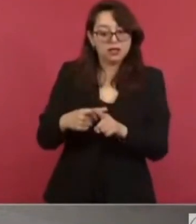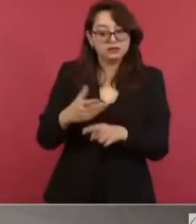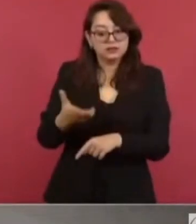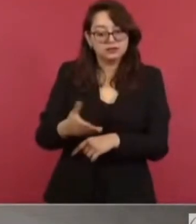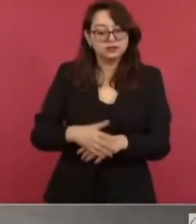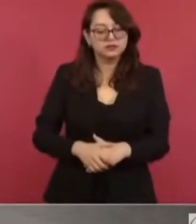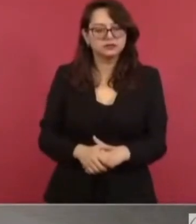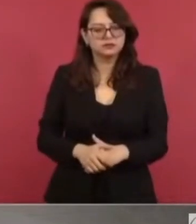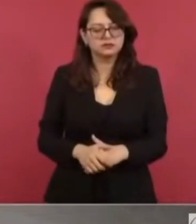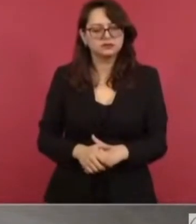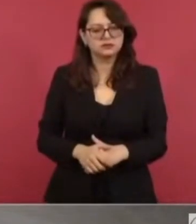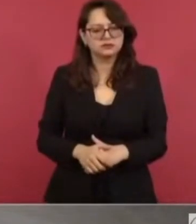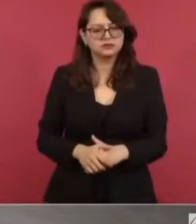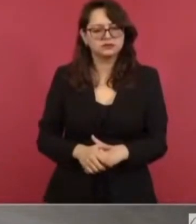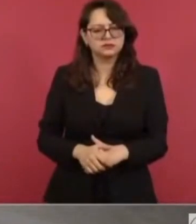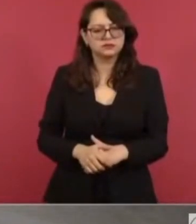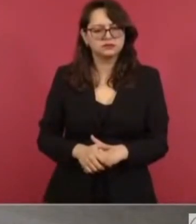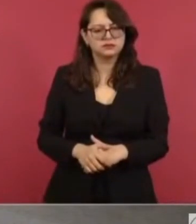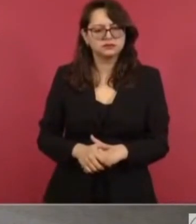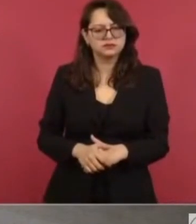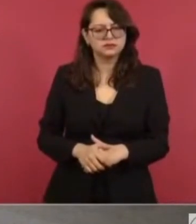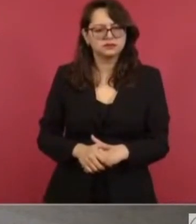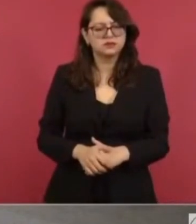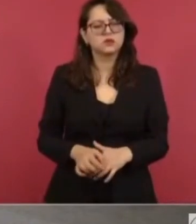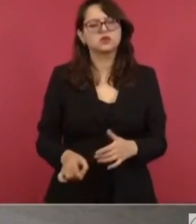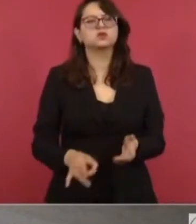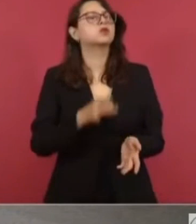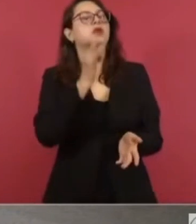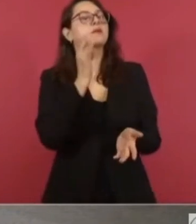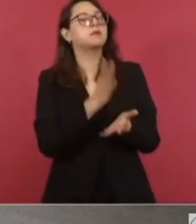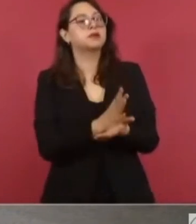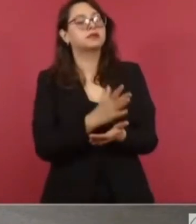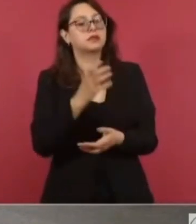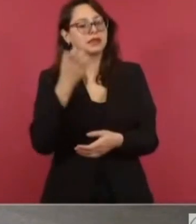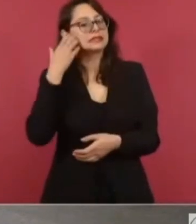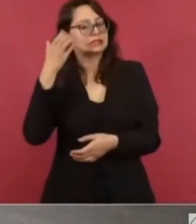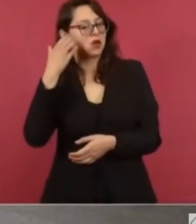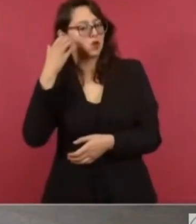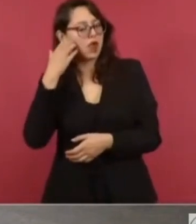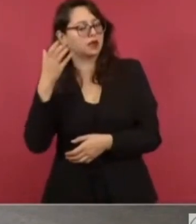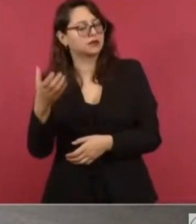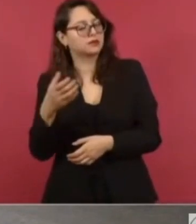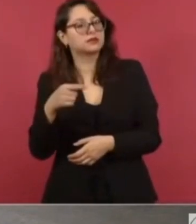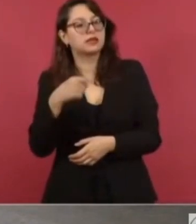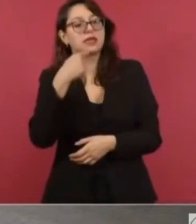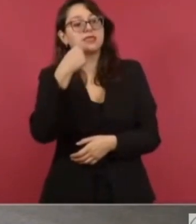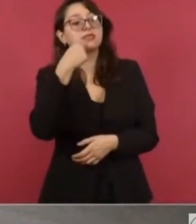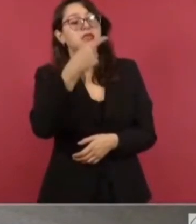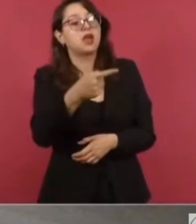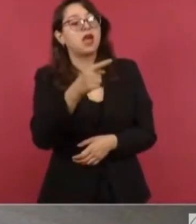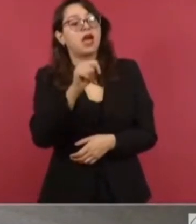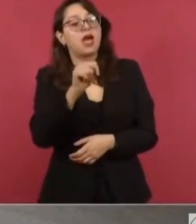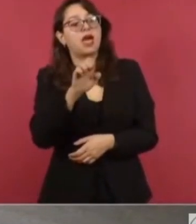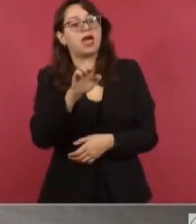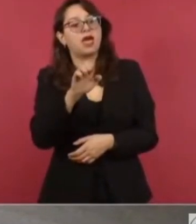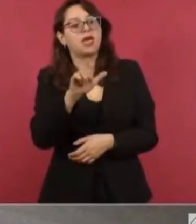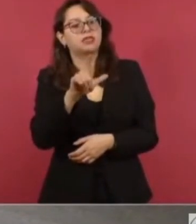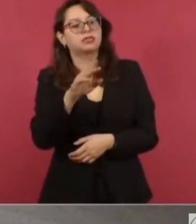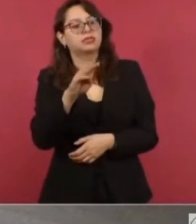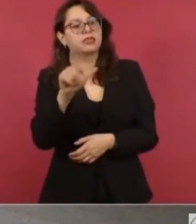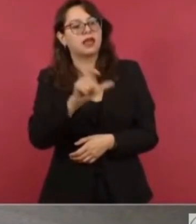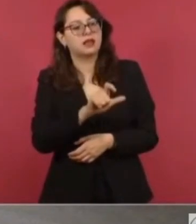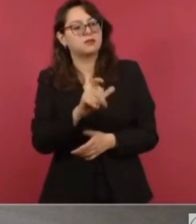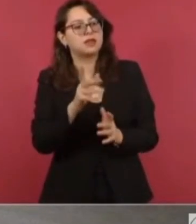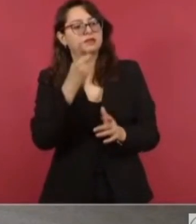Nada más, señor presidente, comentar que Telcel nos hizo del conocimiento que ya